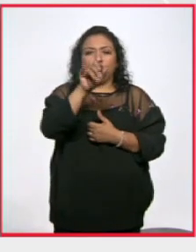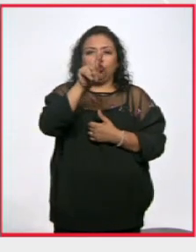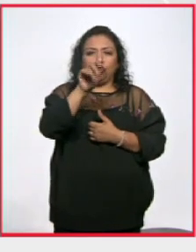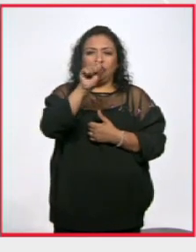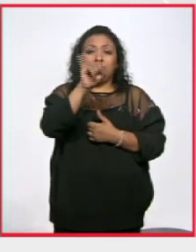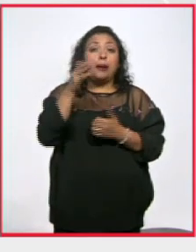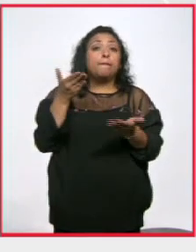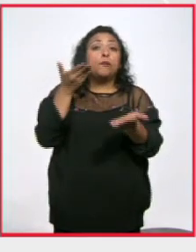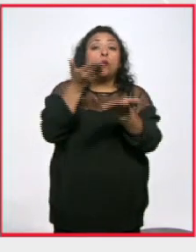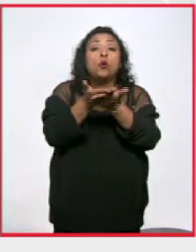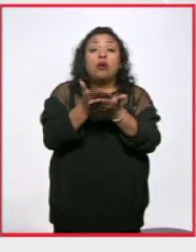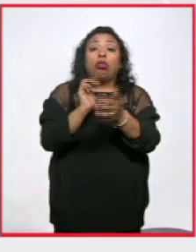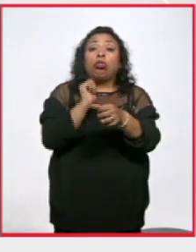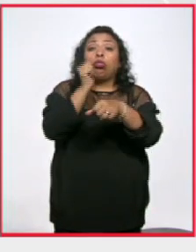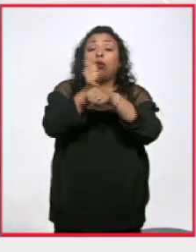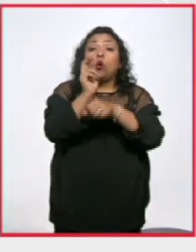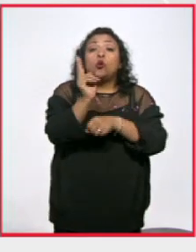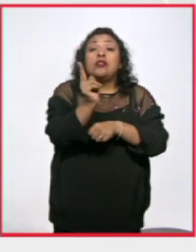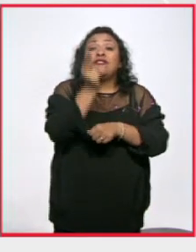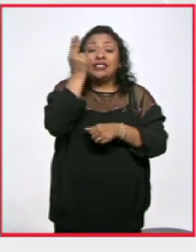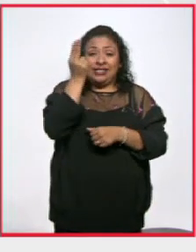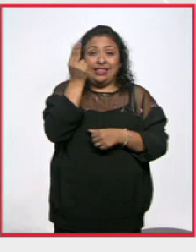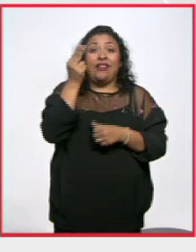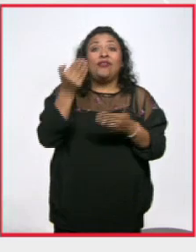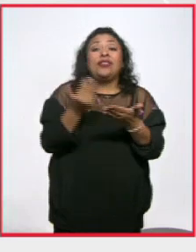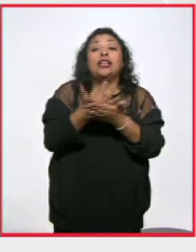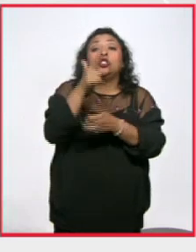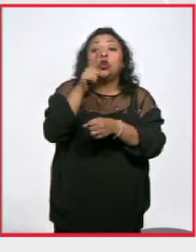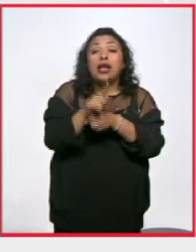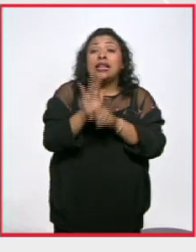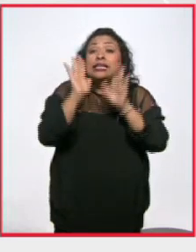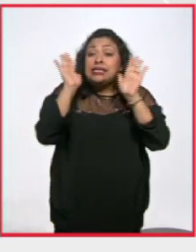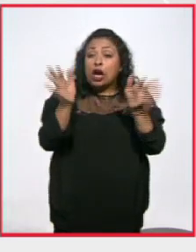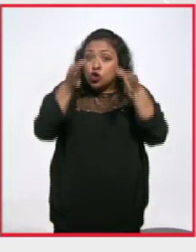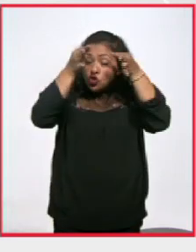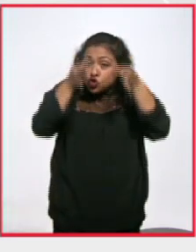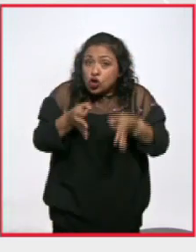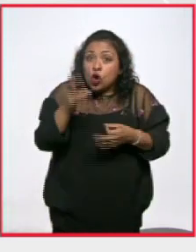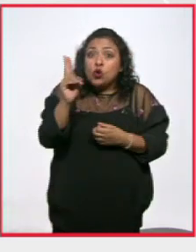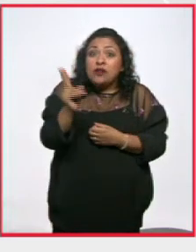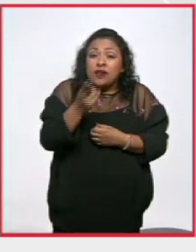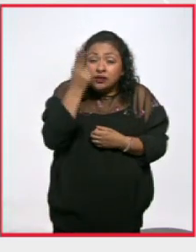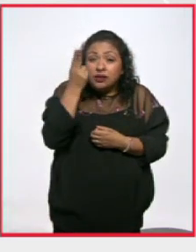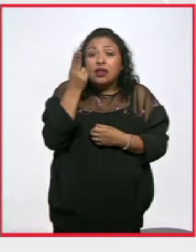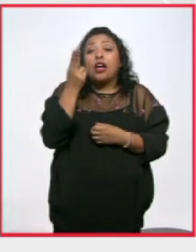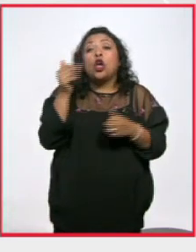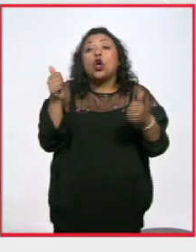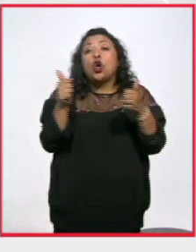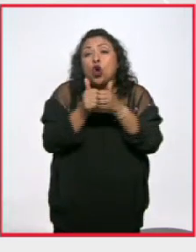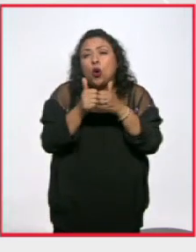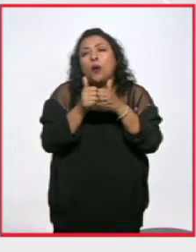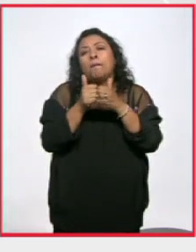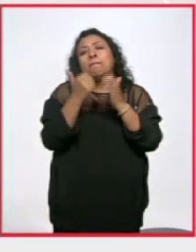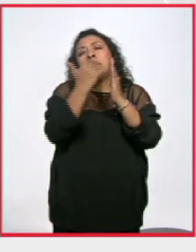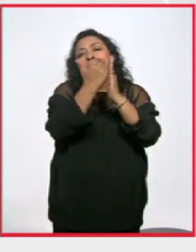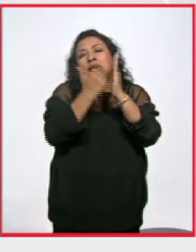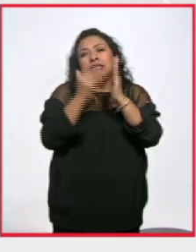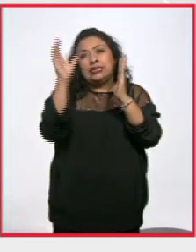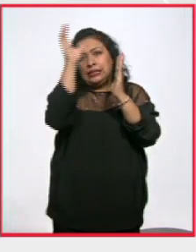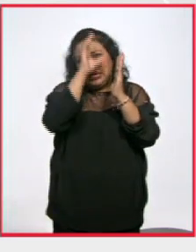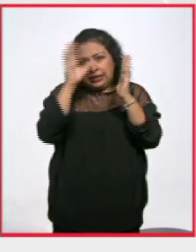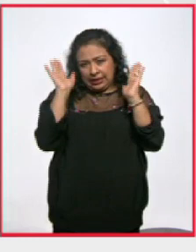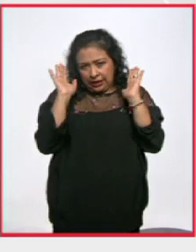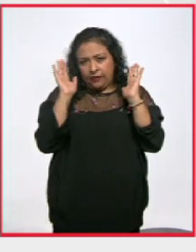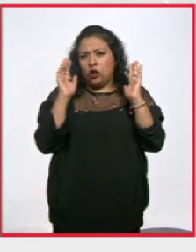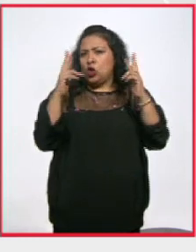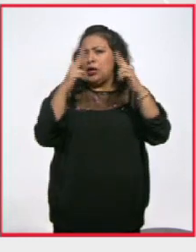propuso la creación de una universidad nacional pero ya una universidad con base en los principios científicos